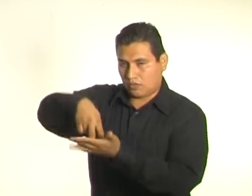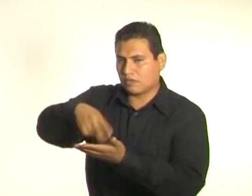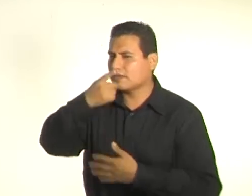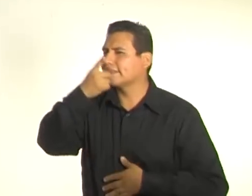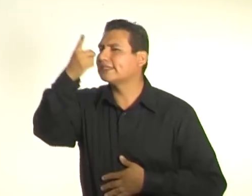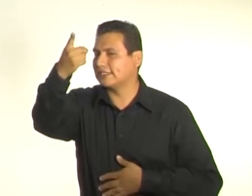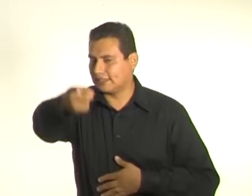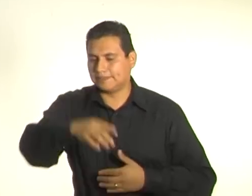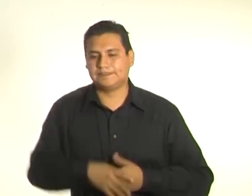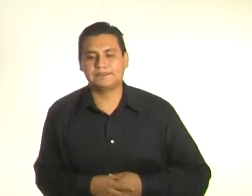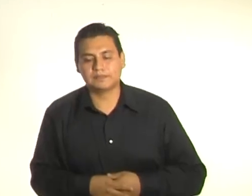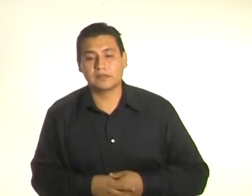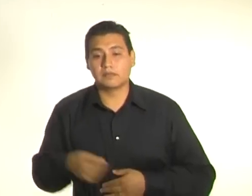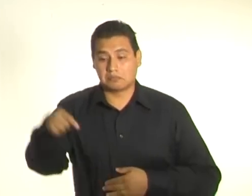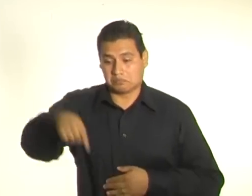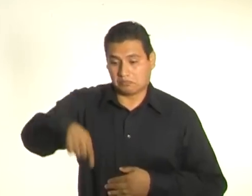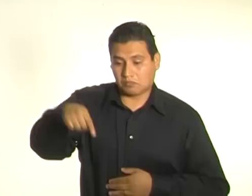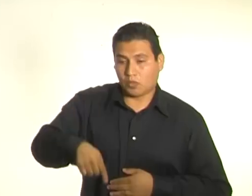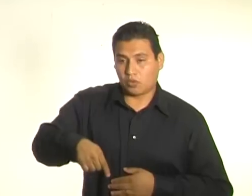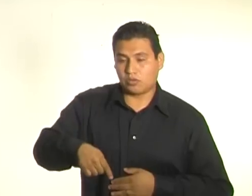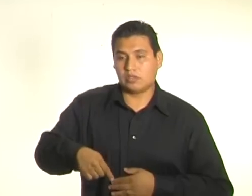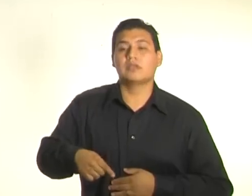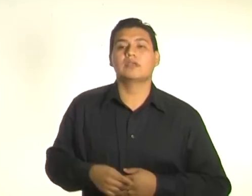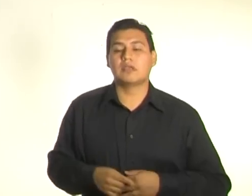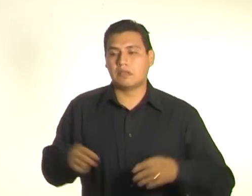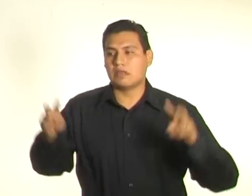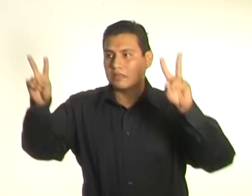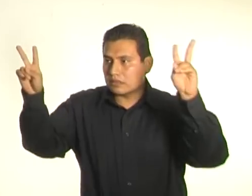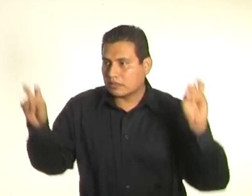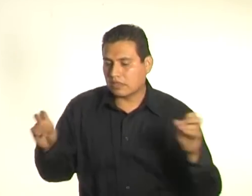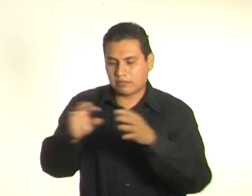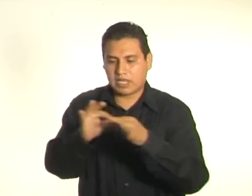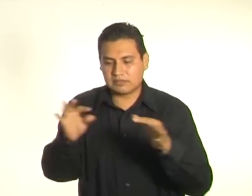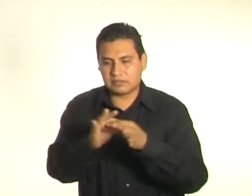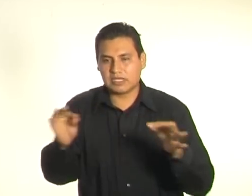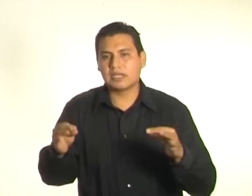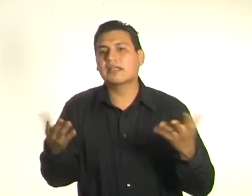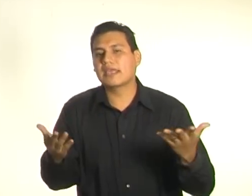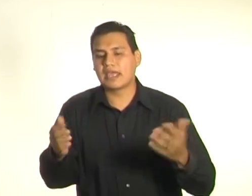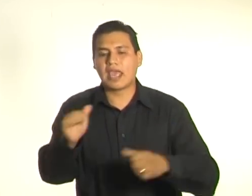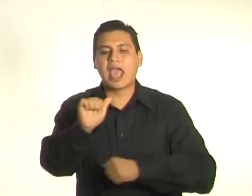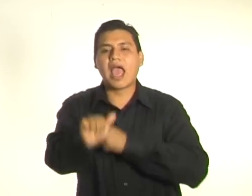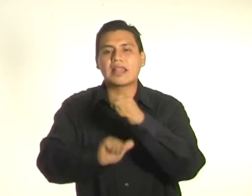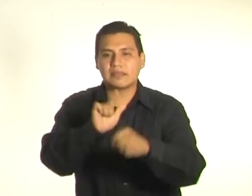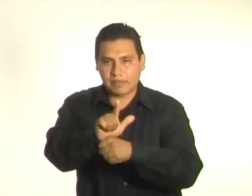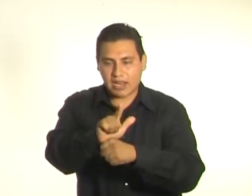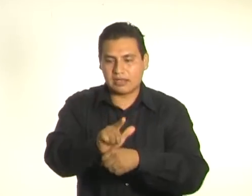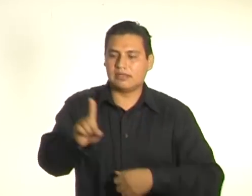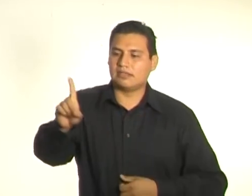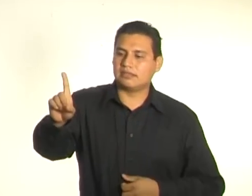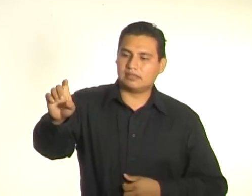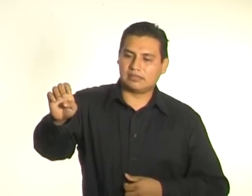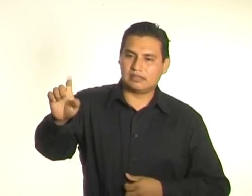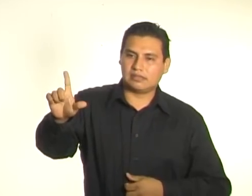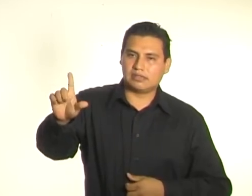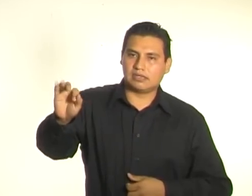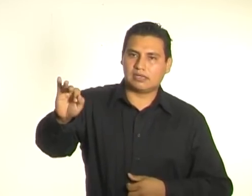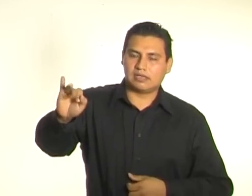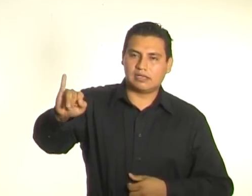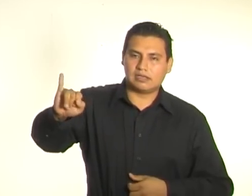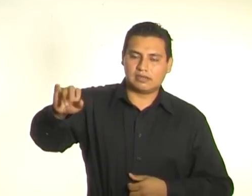sobre los delfines. Ok. Esta es una frase clave de apertura.